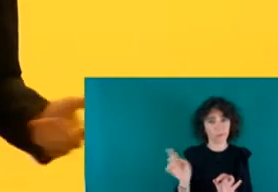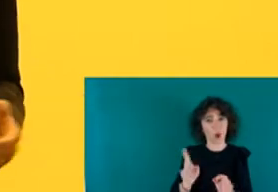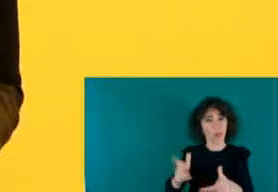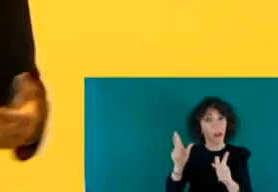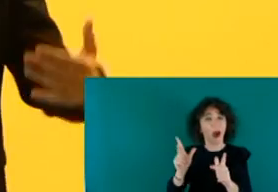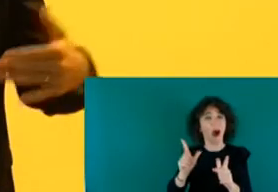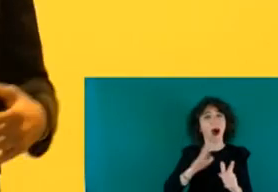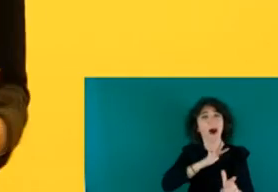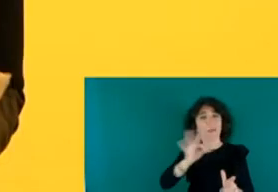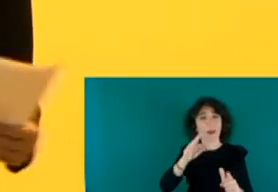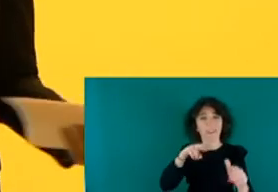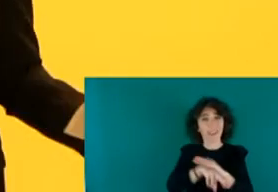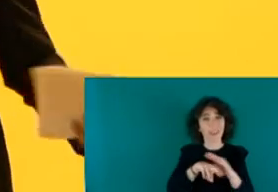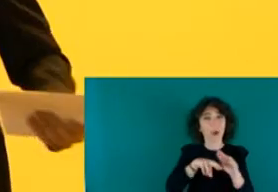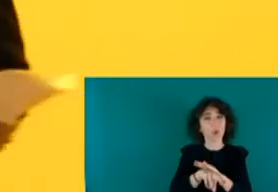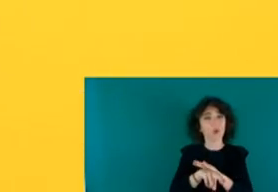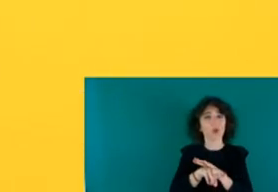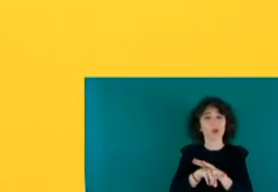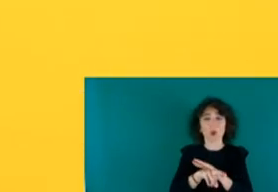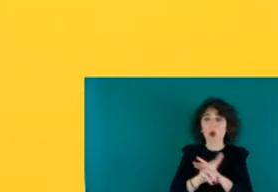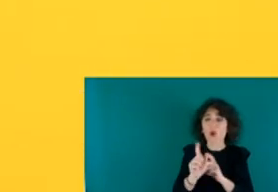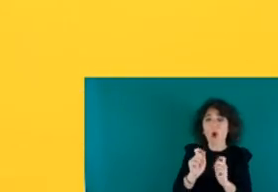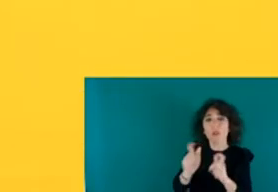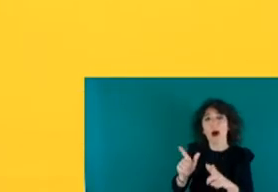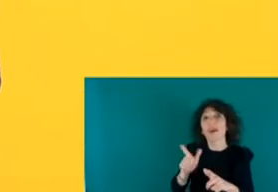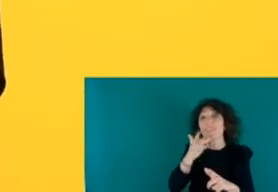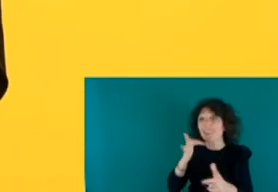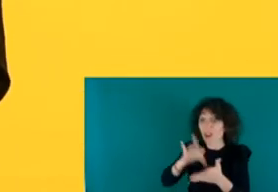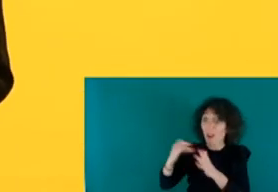los recursos para que cuando lleguen, se hayan acogido de forma digna,